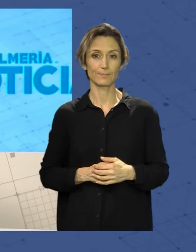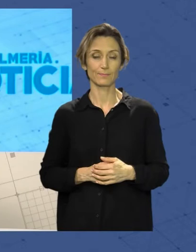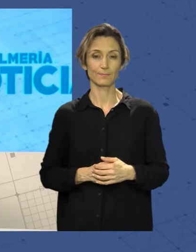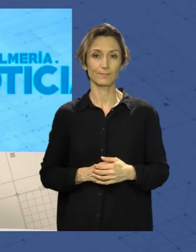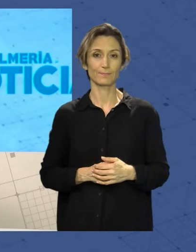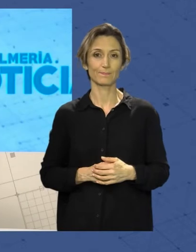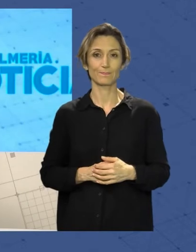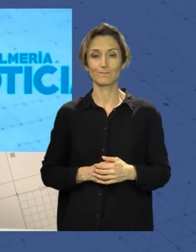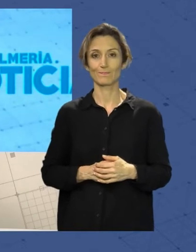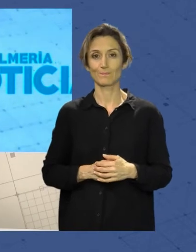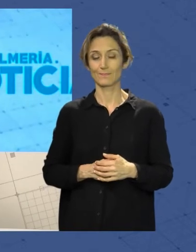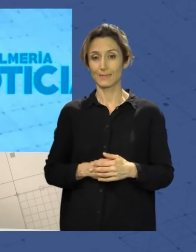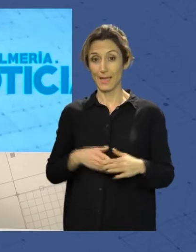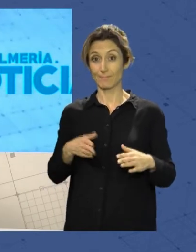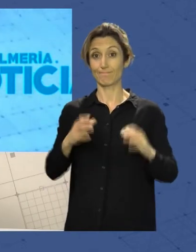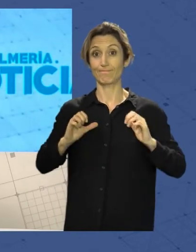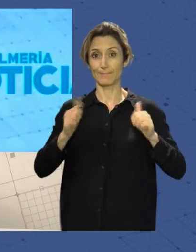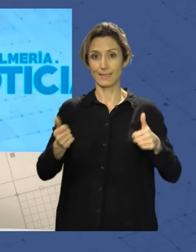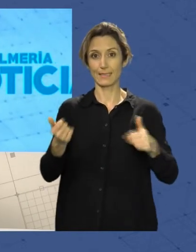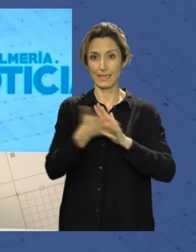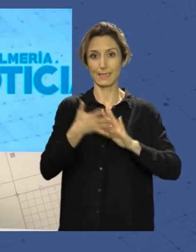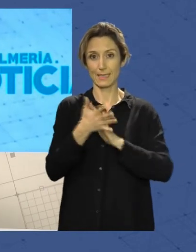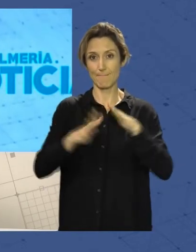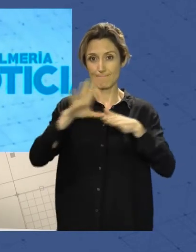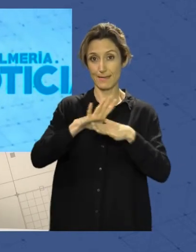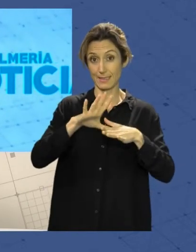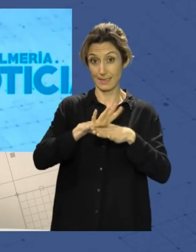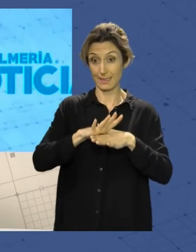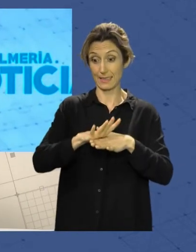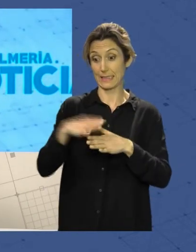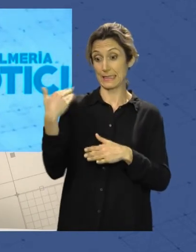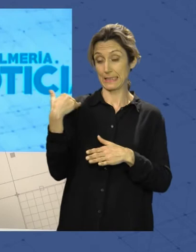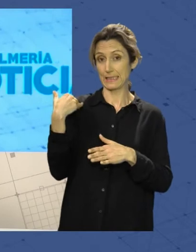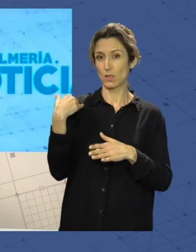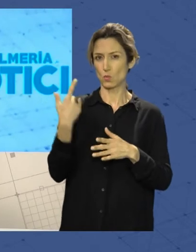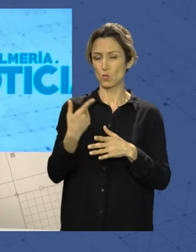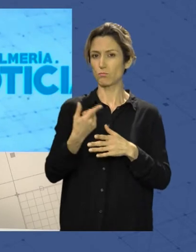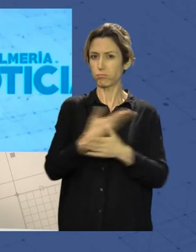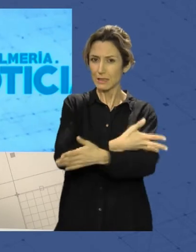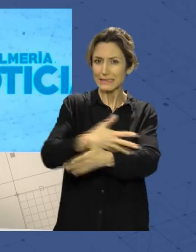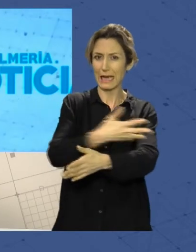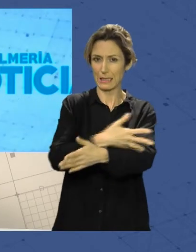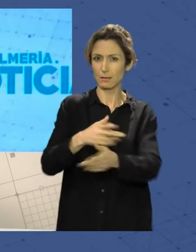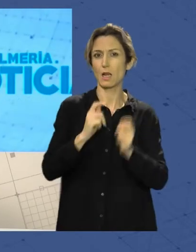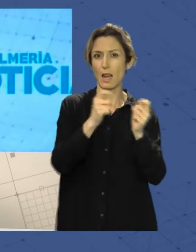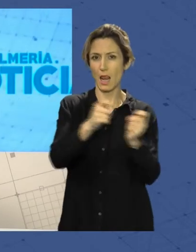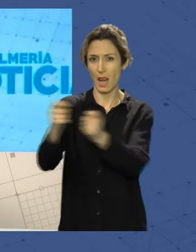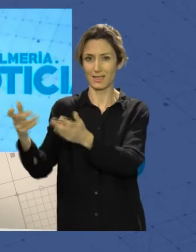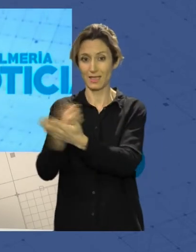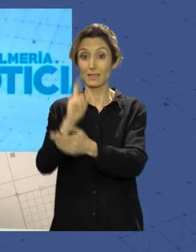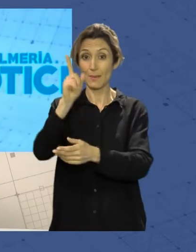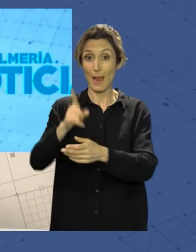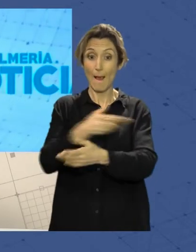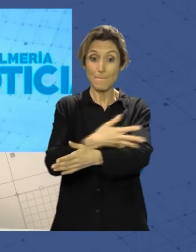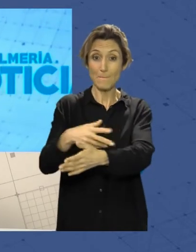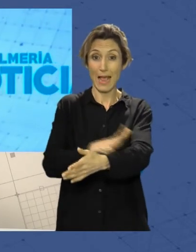Y nos adentramos en la jornada del martes, en la cual se convocaba un maratón de donación de sangre y plasma en el pabellón Rafael